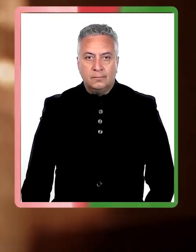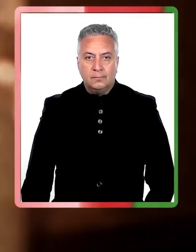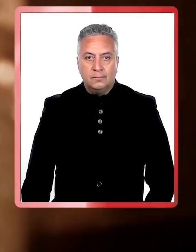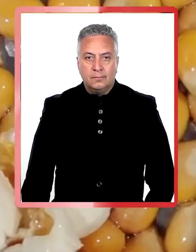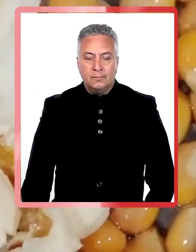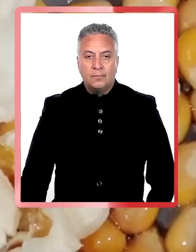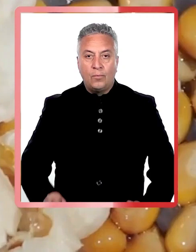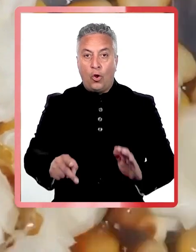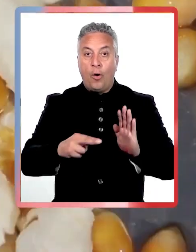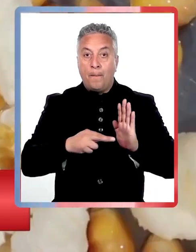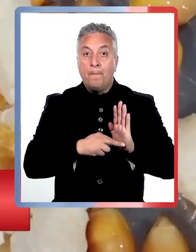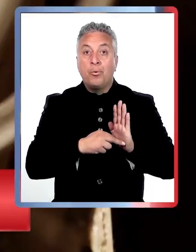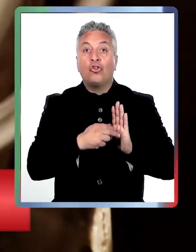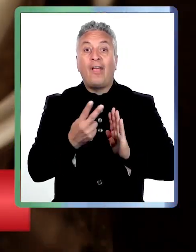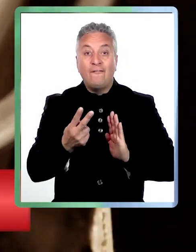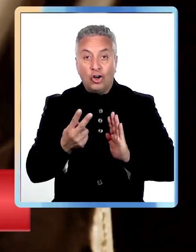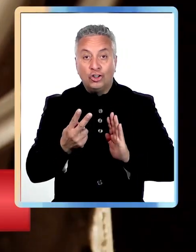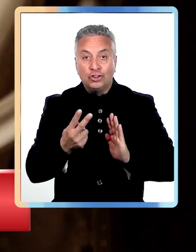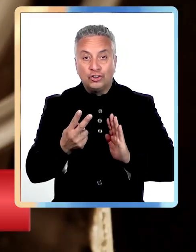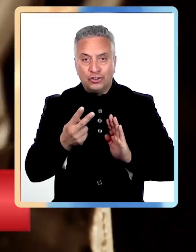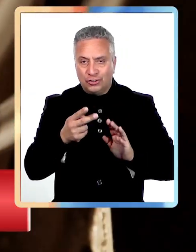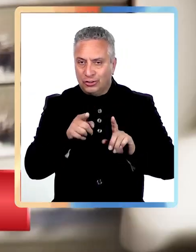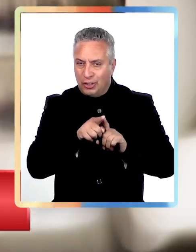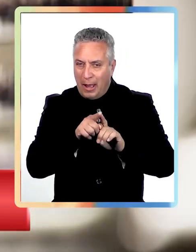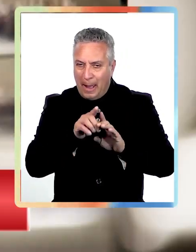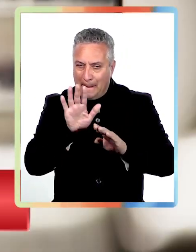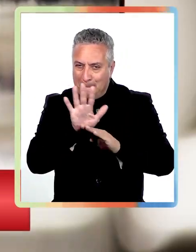Portavoz de película.